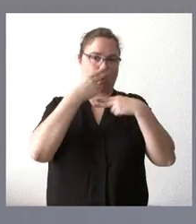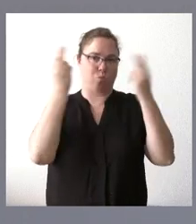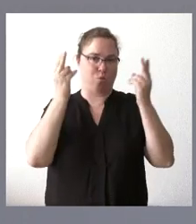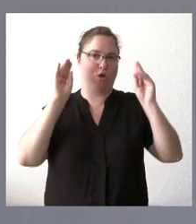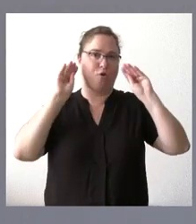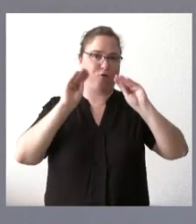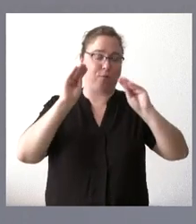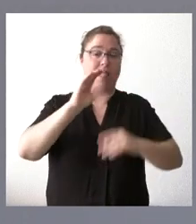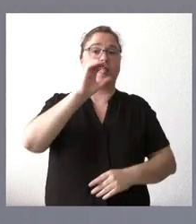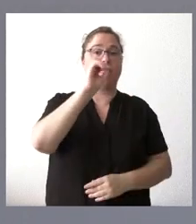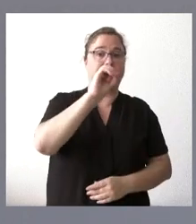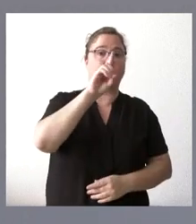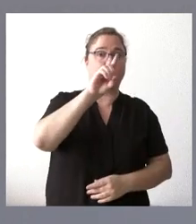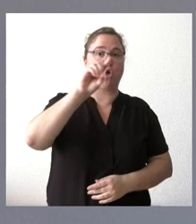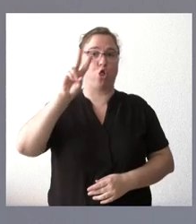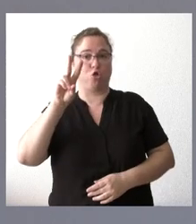012,